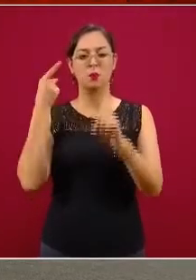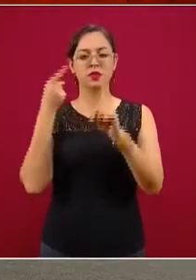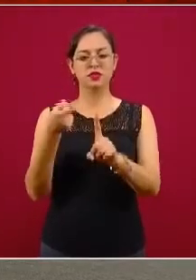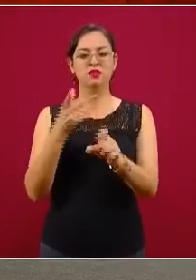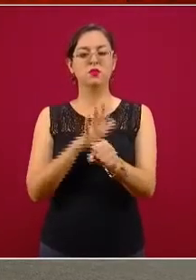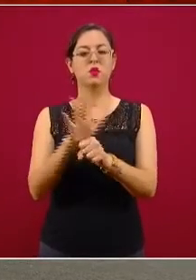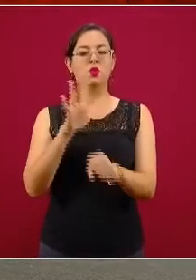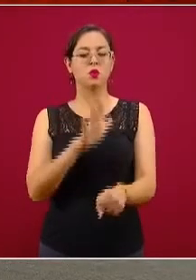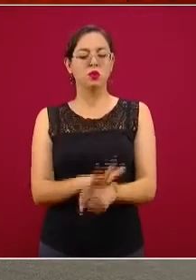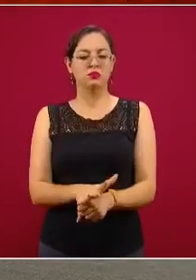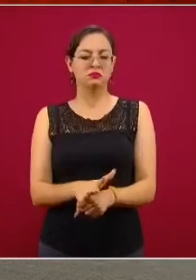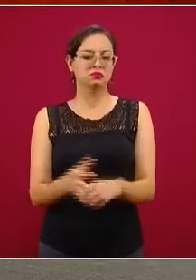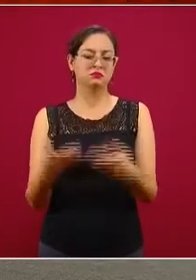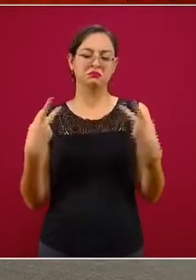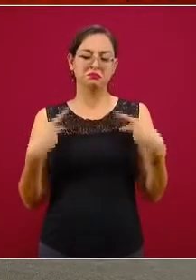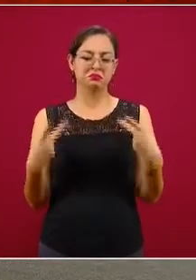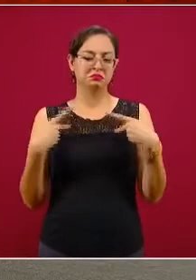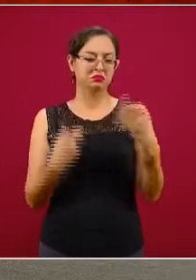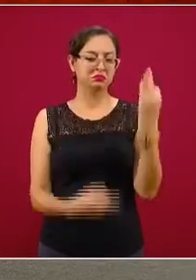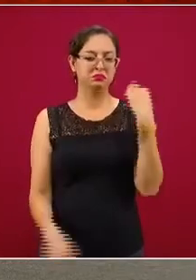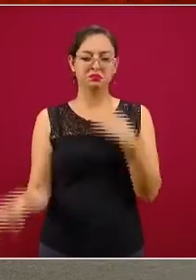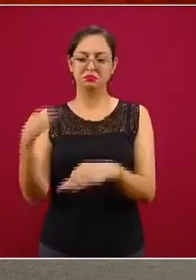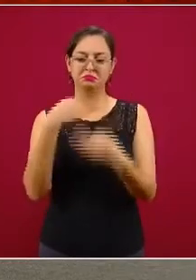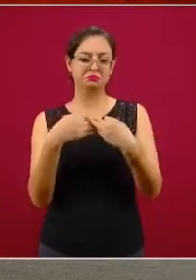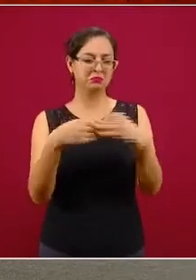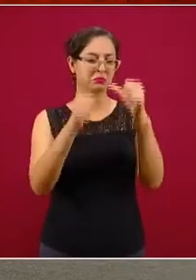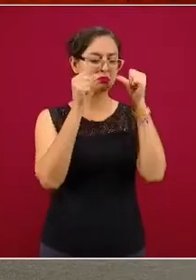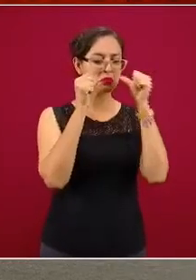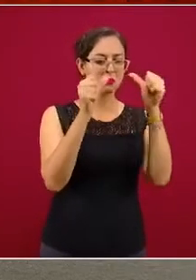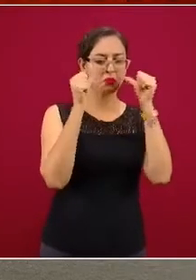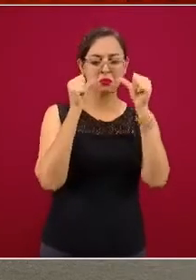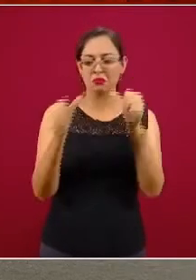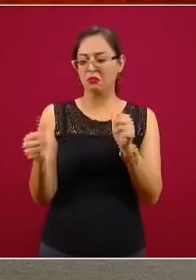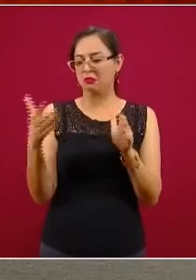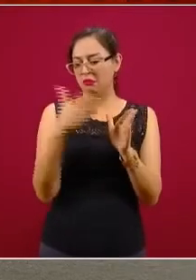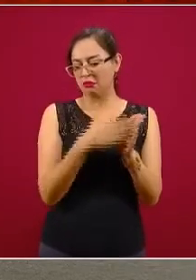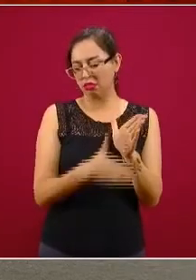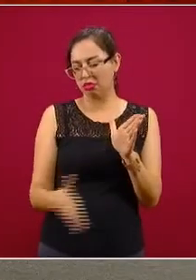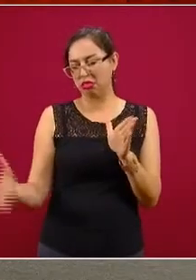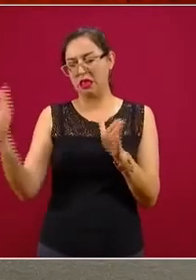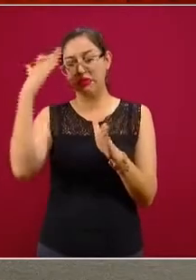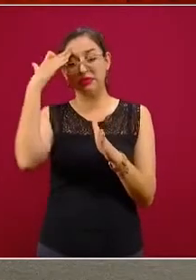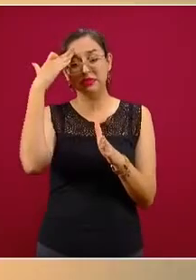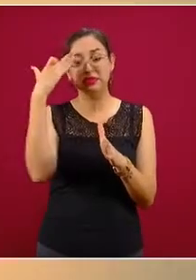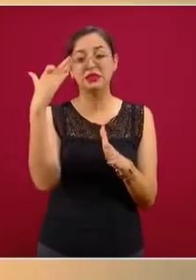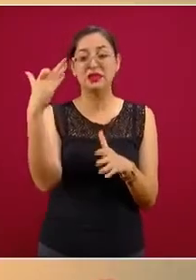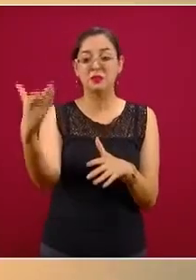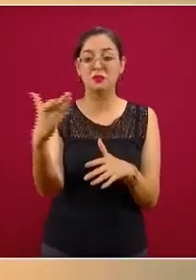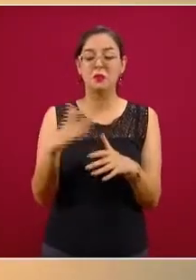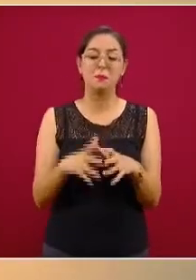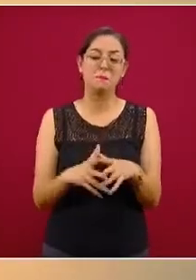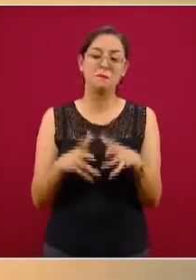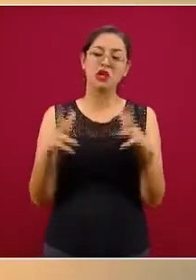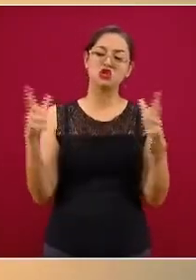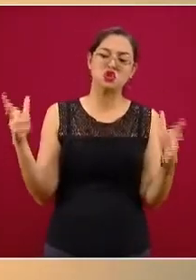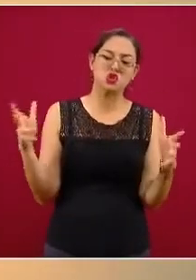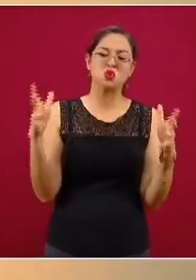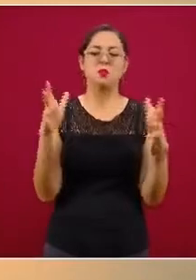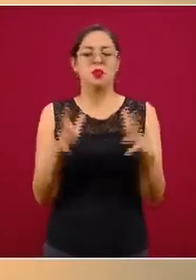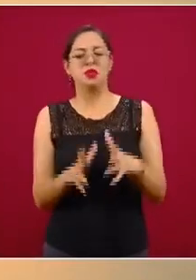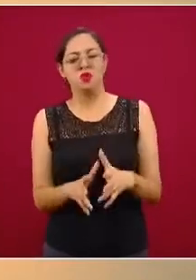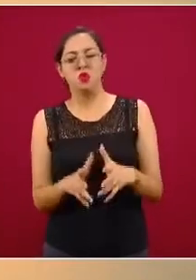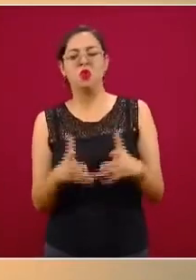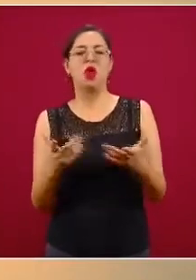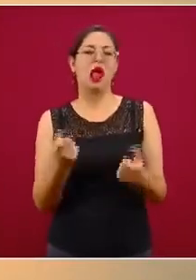estos meses de estar en un confinamiento, que en mayor o menor medida nos van a afectar a todos,